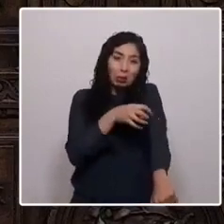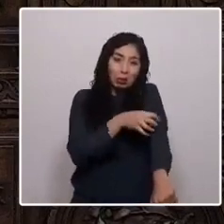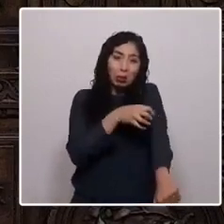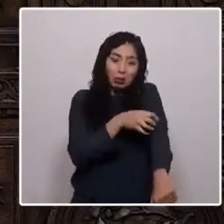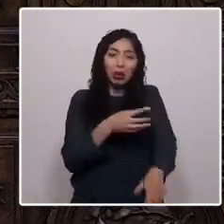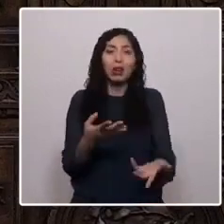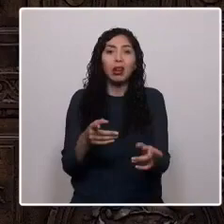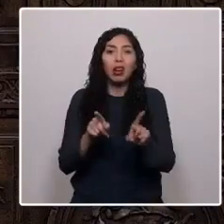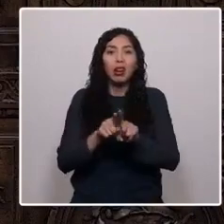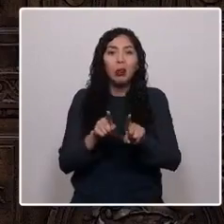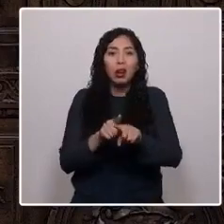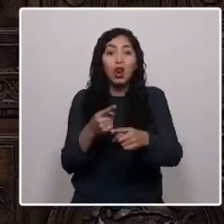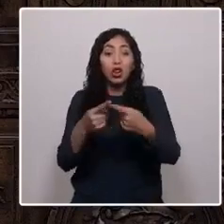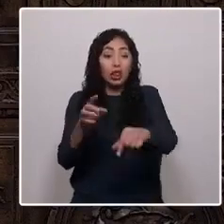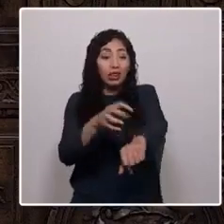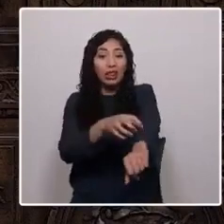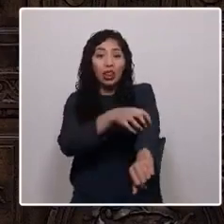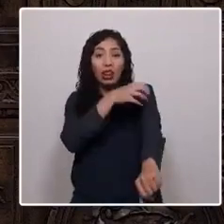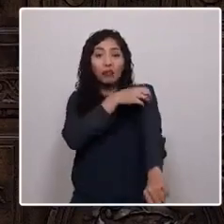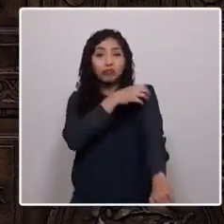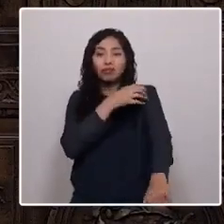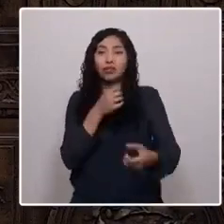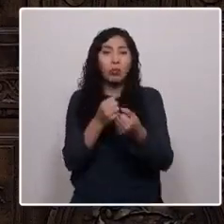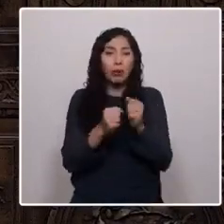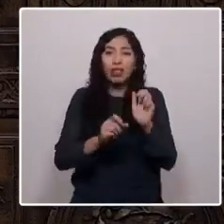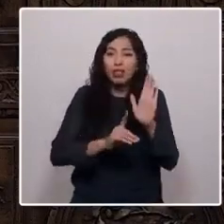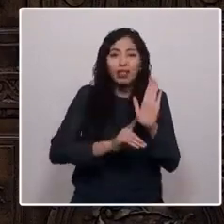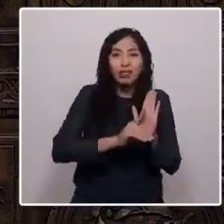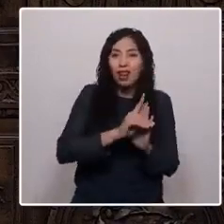capacidad de desarrollo de las regiones.